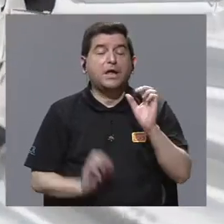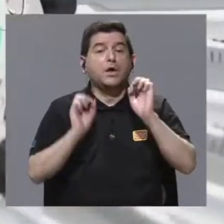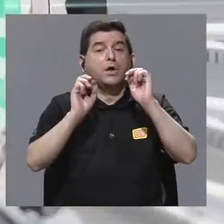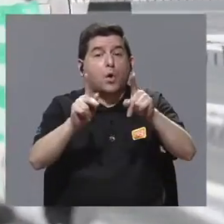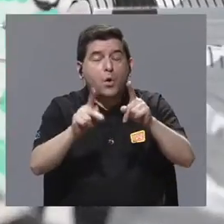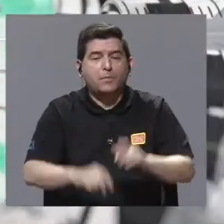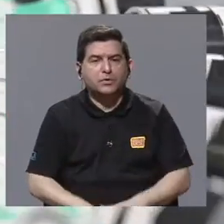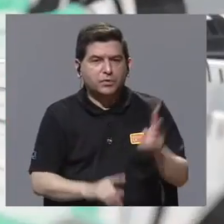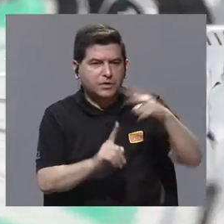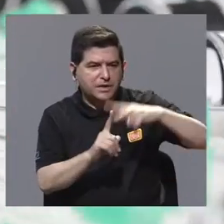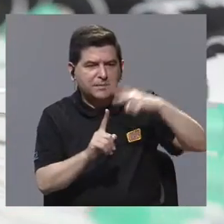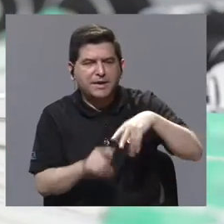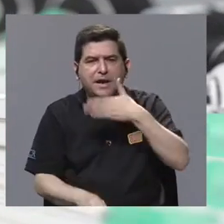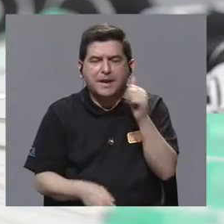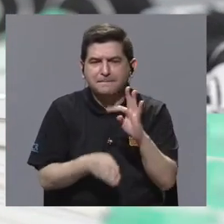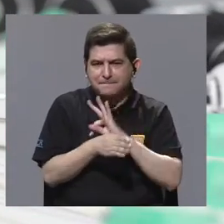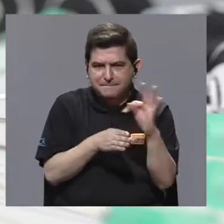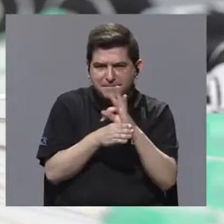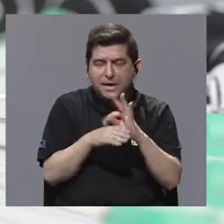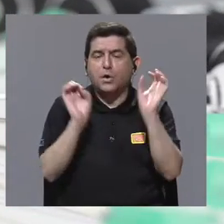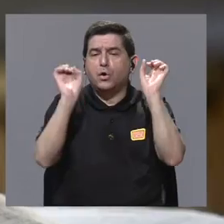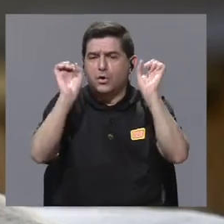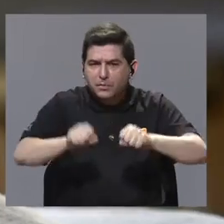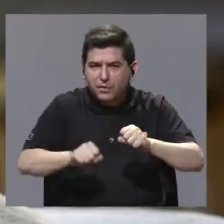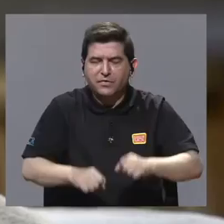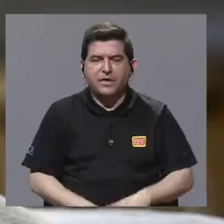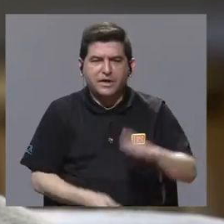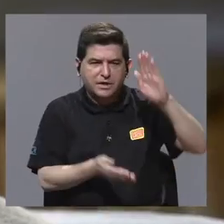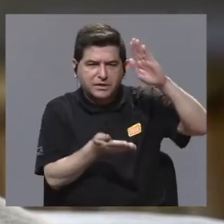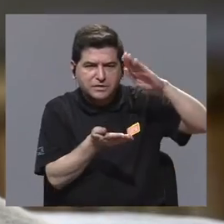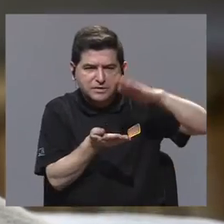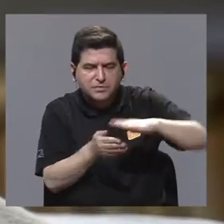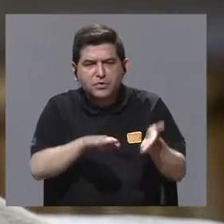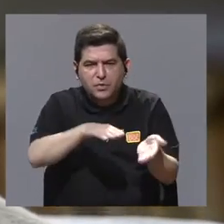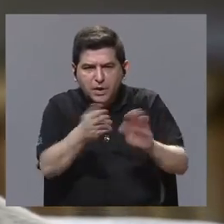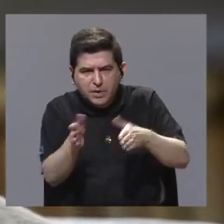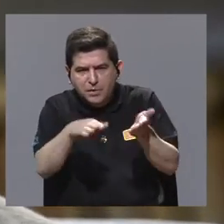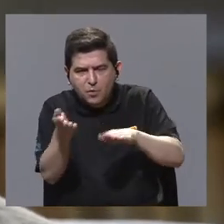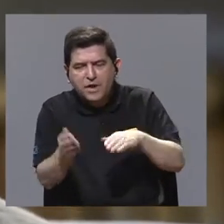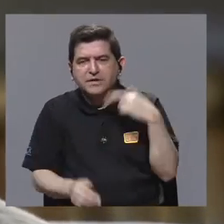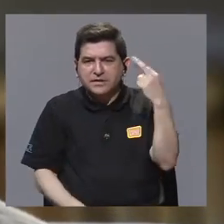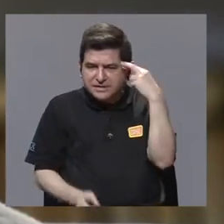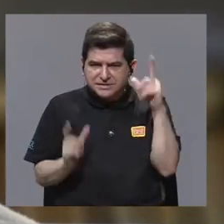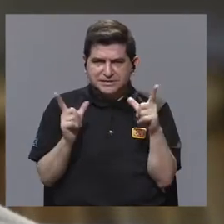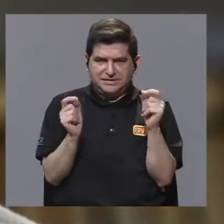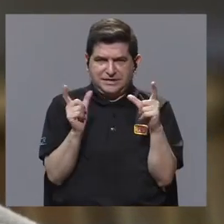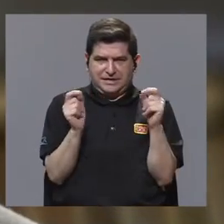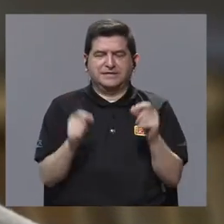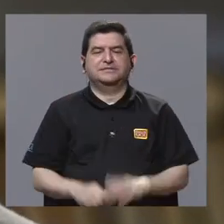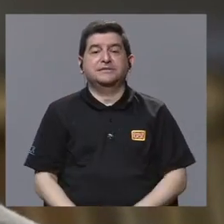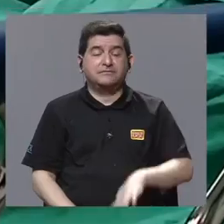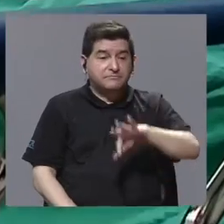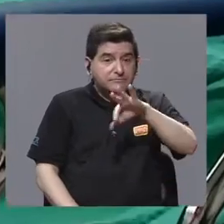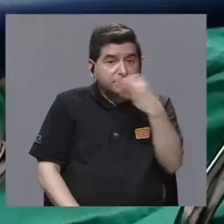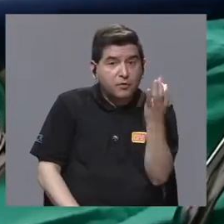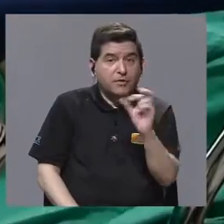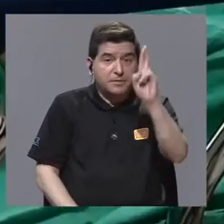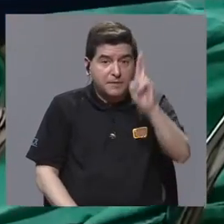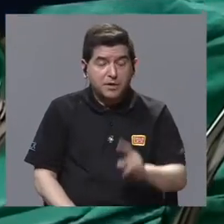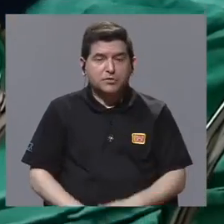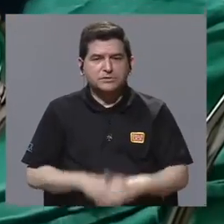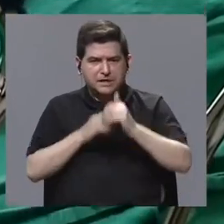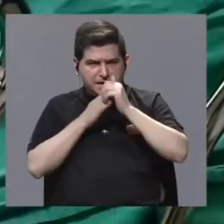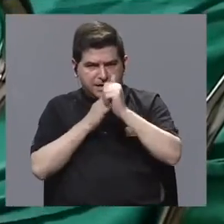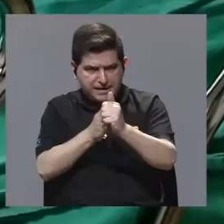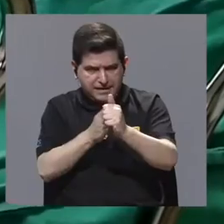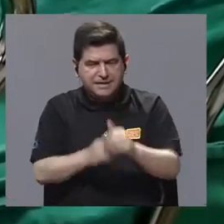posibilidad de aplicar el mejor tratamiento posible para bajar la tasa de mortalidad por cáncer. De esta manera, Costa Rica da un